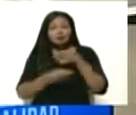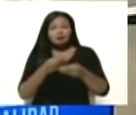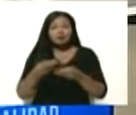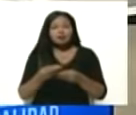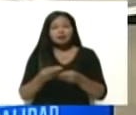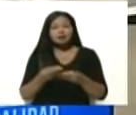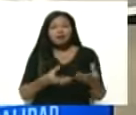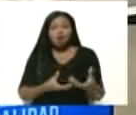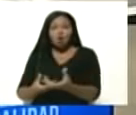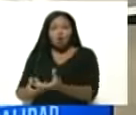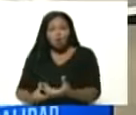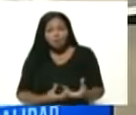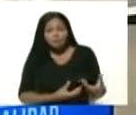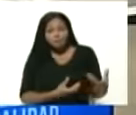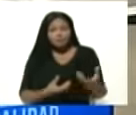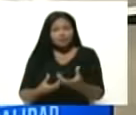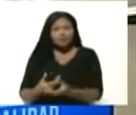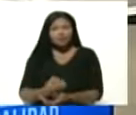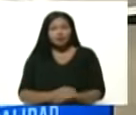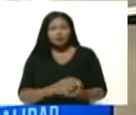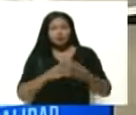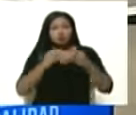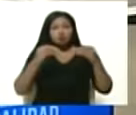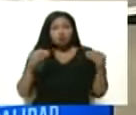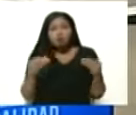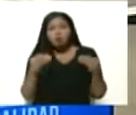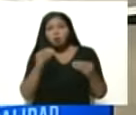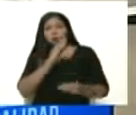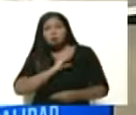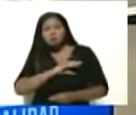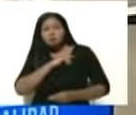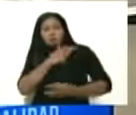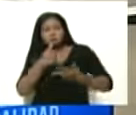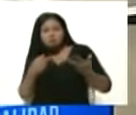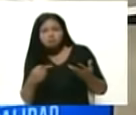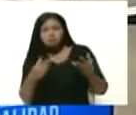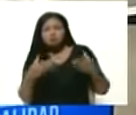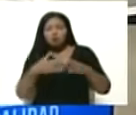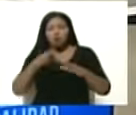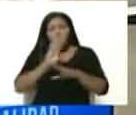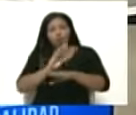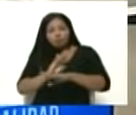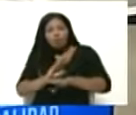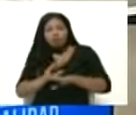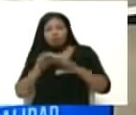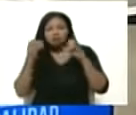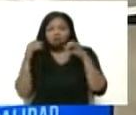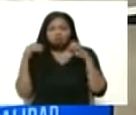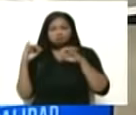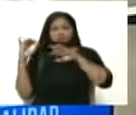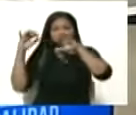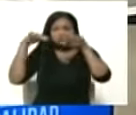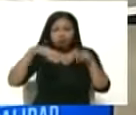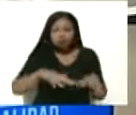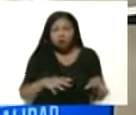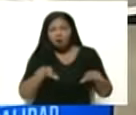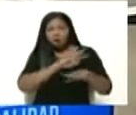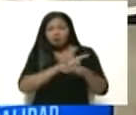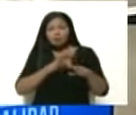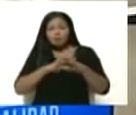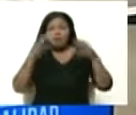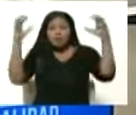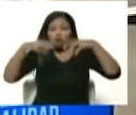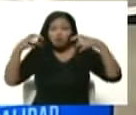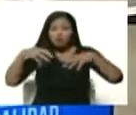que hacen todos los cuerpos de seguridad, bueno, tendríamos desastres. Porque realmente la lluvia que cayó ayer,